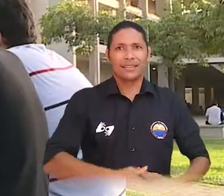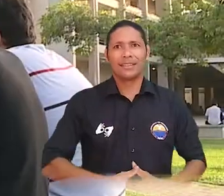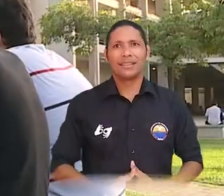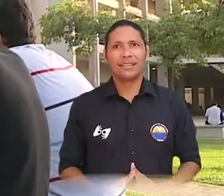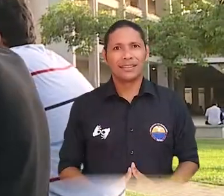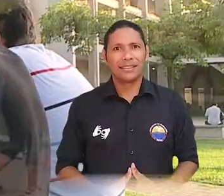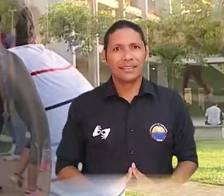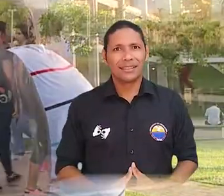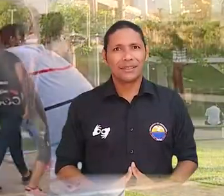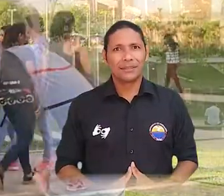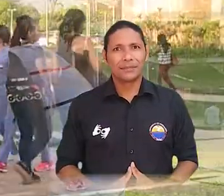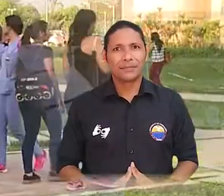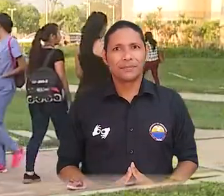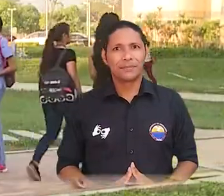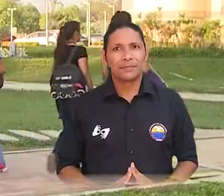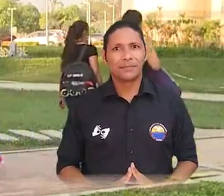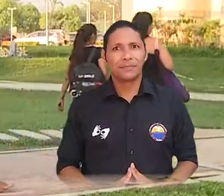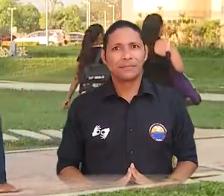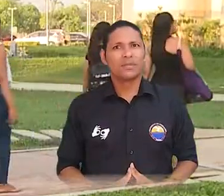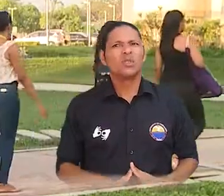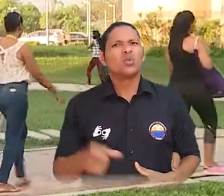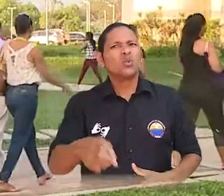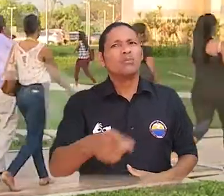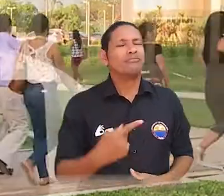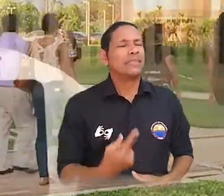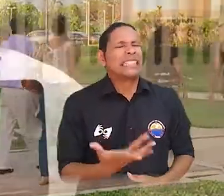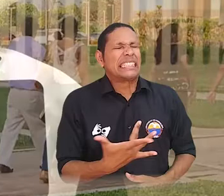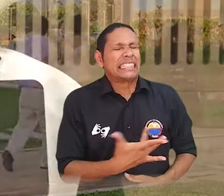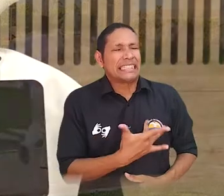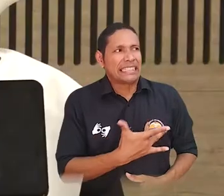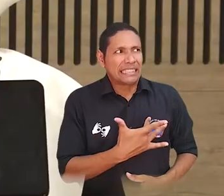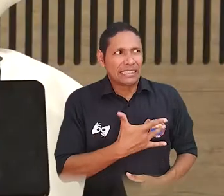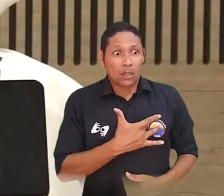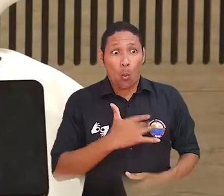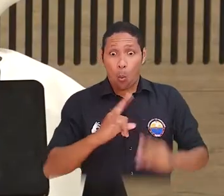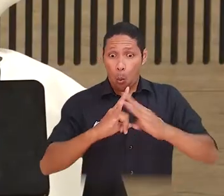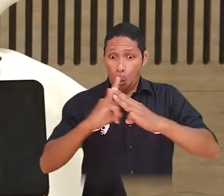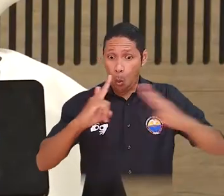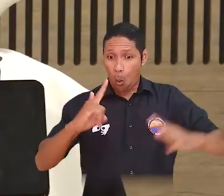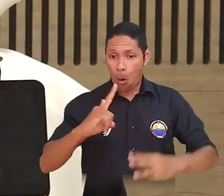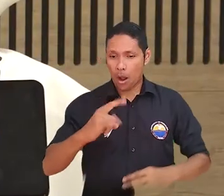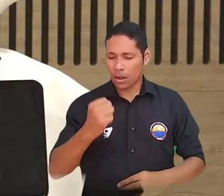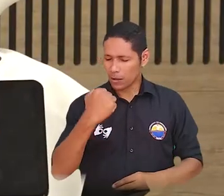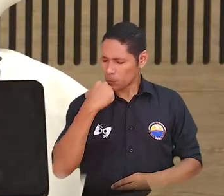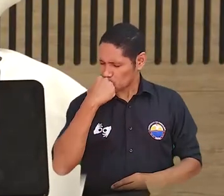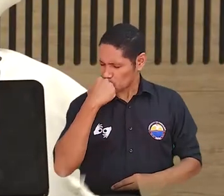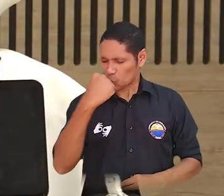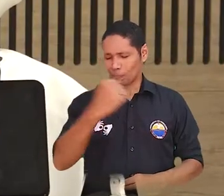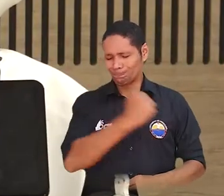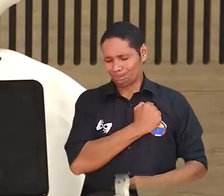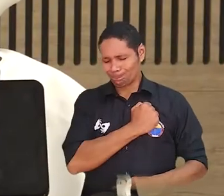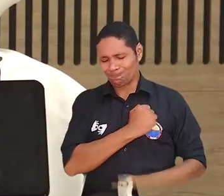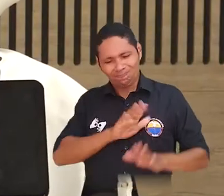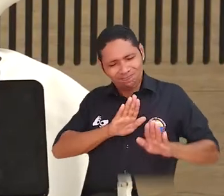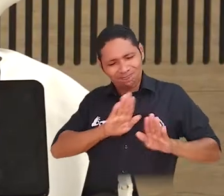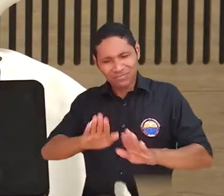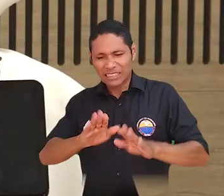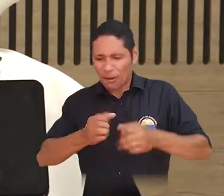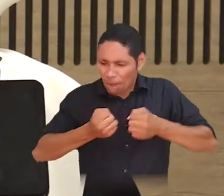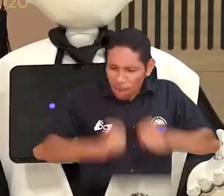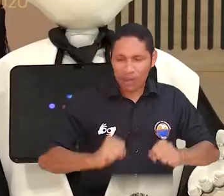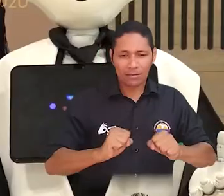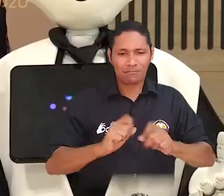lo que nos ofrece a todos los estudiantes. Mi Magdalena siembra fraternidad y sentido de pertenencia entre sus